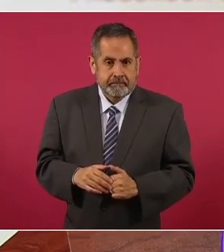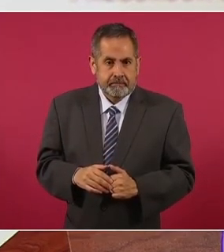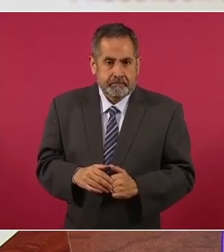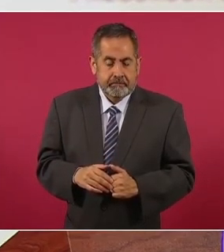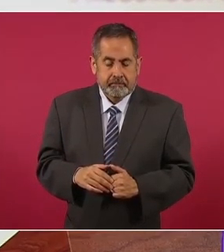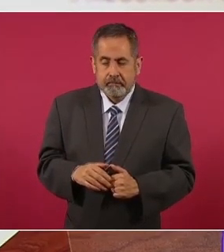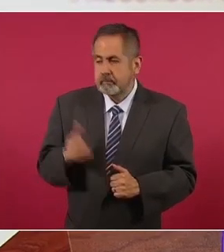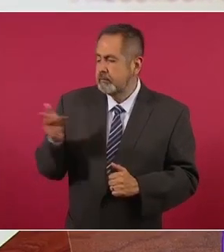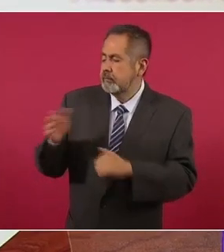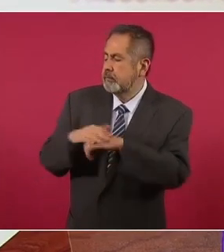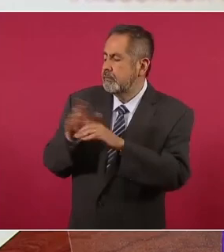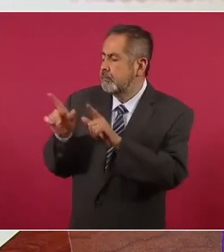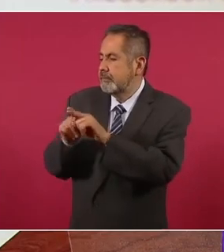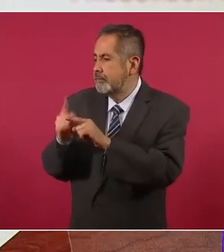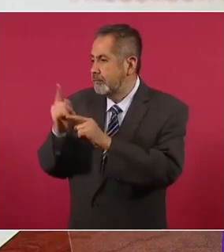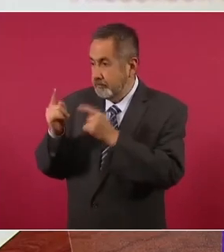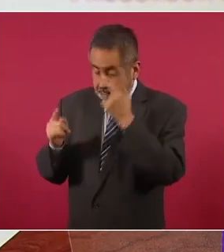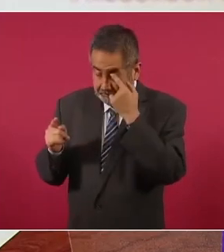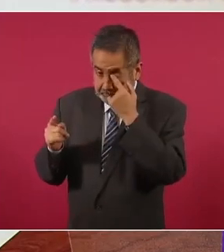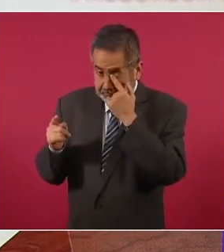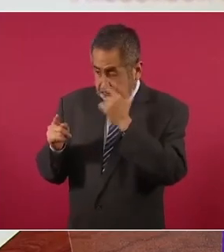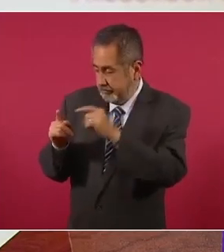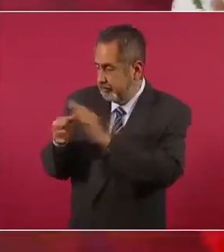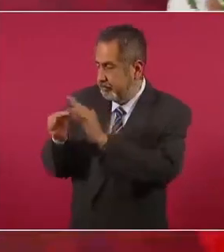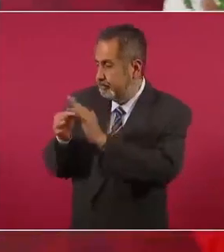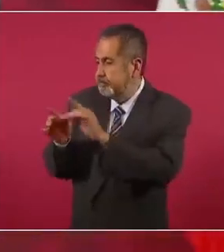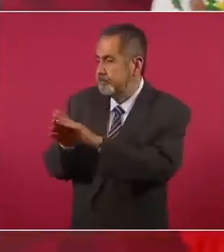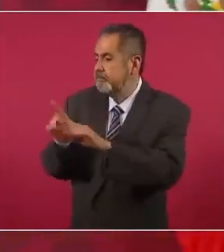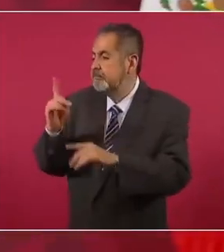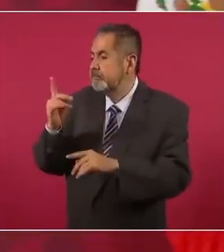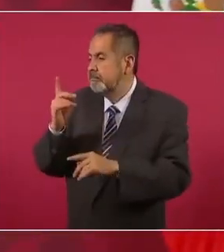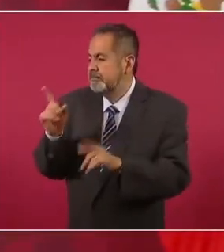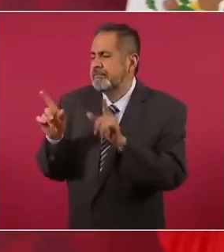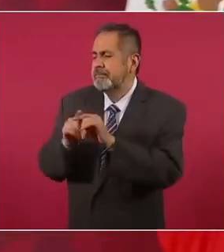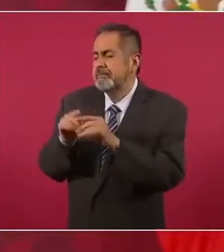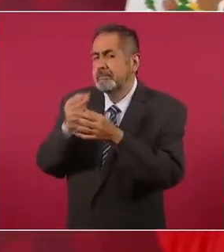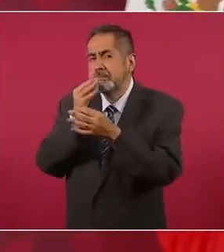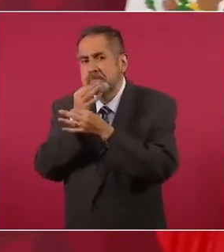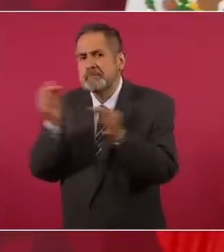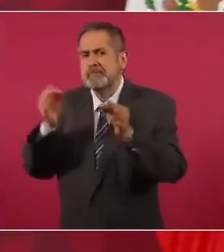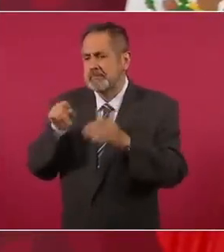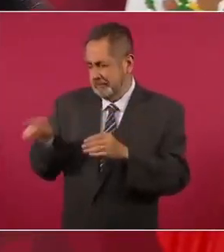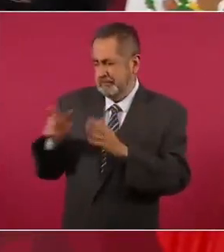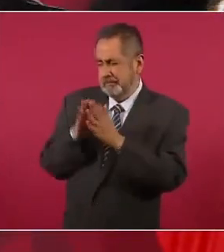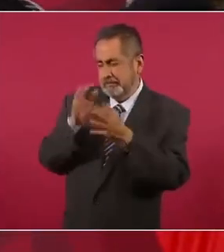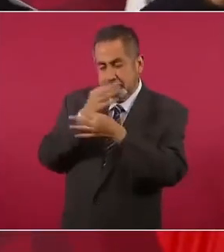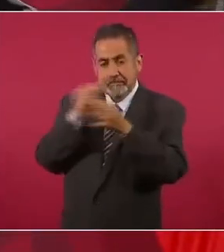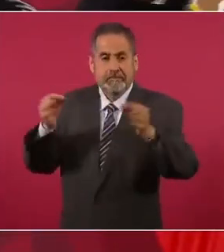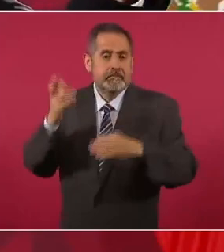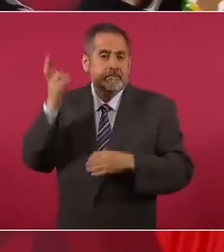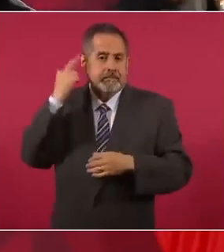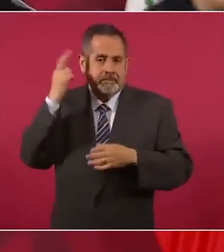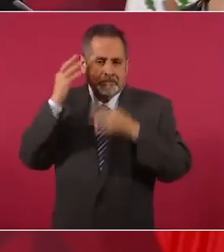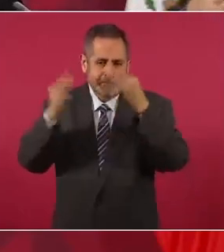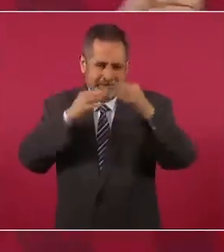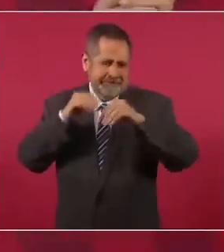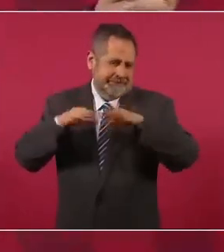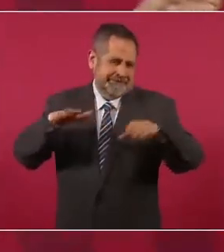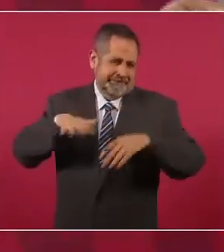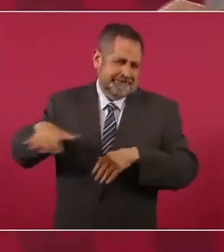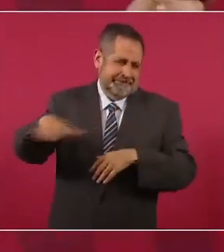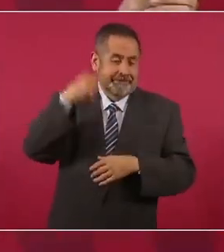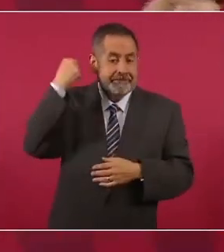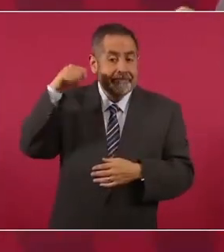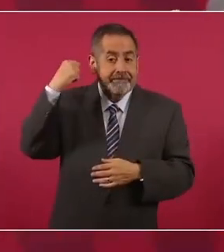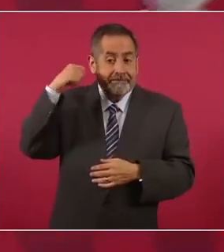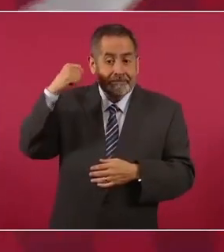lo único que quiero es que dé a conocer en la radio, que era la radio que más he escuchado en